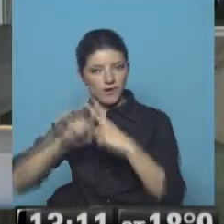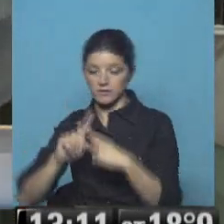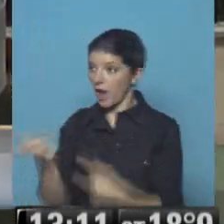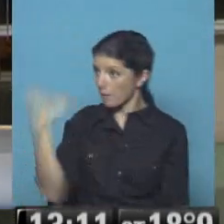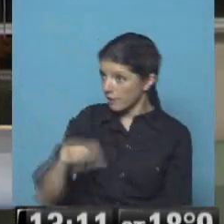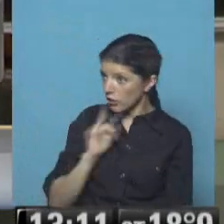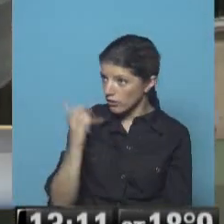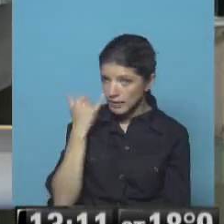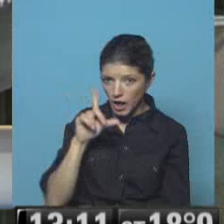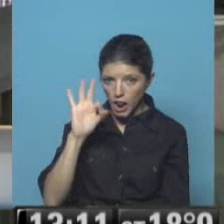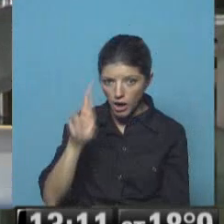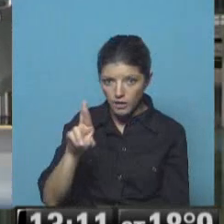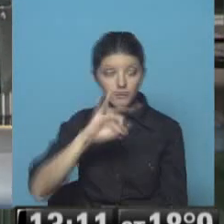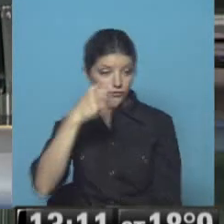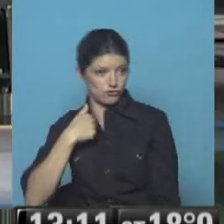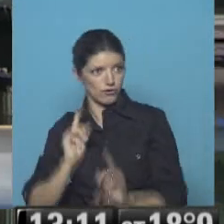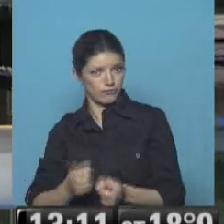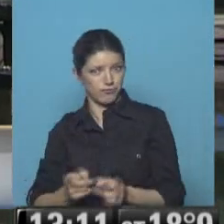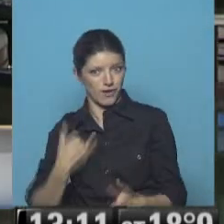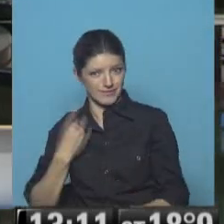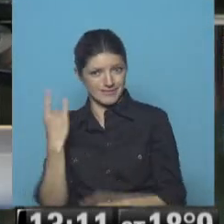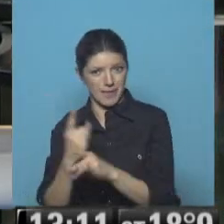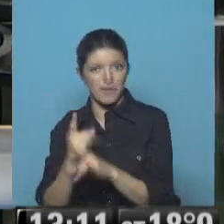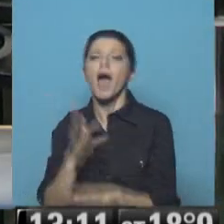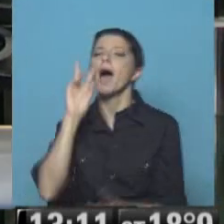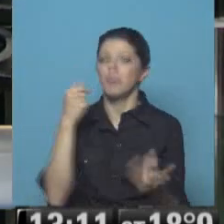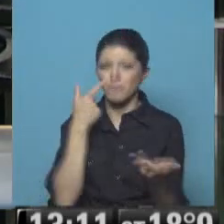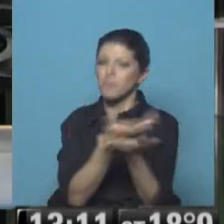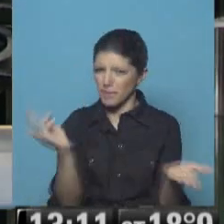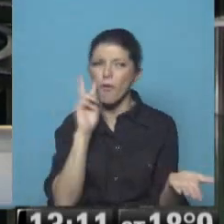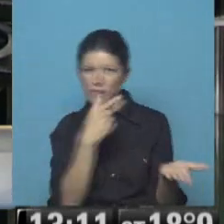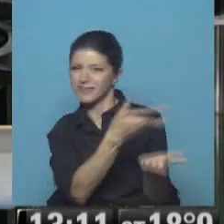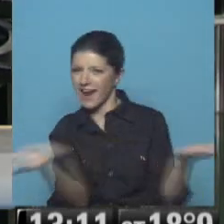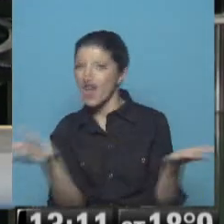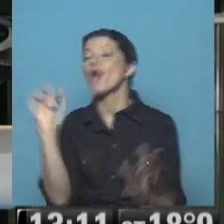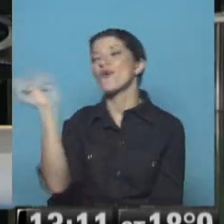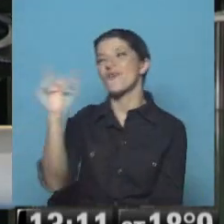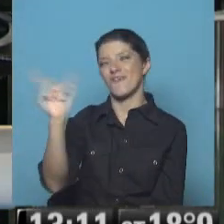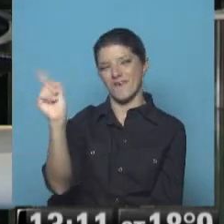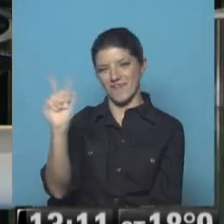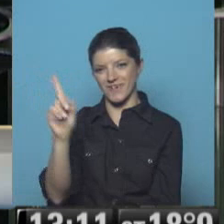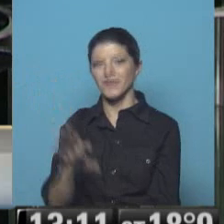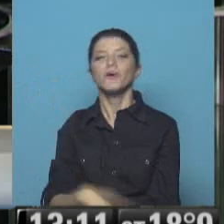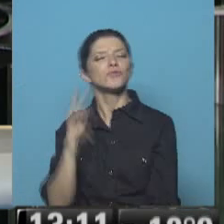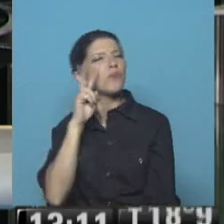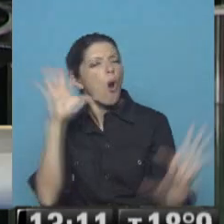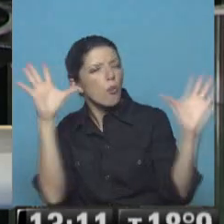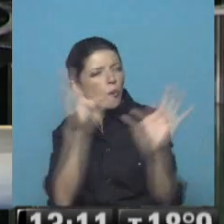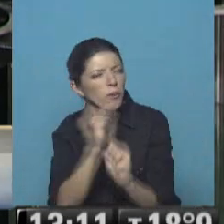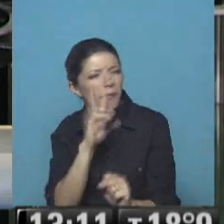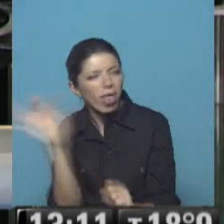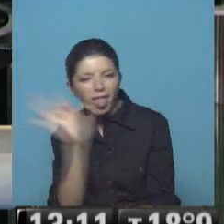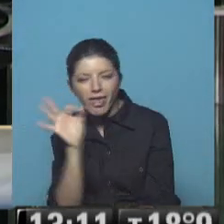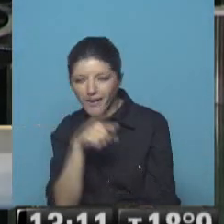claro siempre estoy ¿dónde está Taylor? acá estoy ¿cómo le va? a ver, director podemos verlo a Taylor yo no lo veo está todo tan oscuro que no lo veo a Taylor estamos